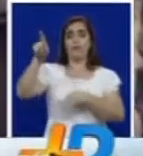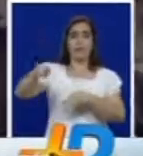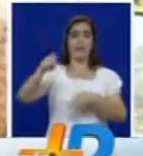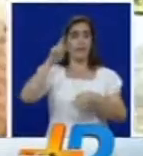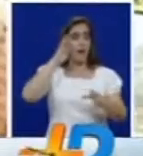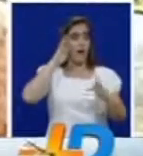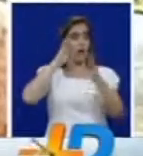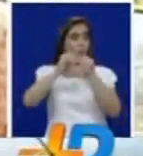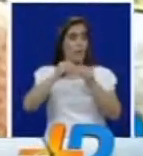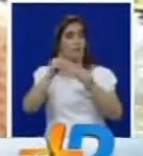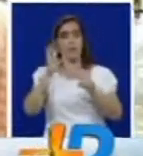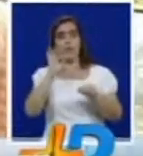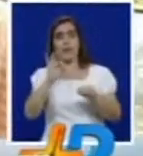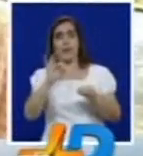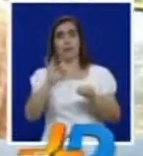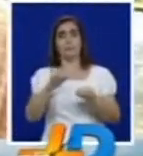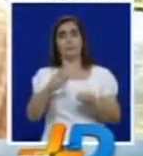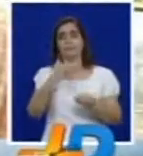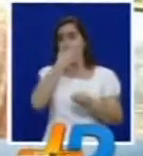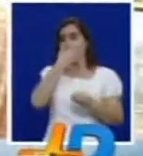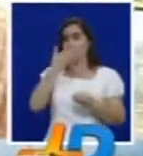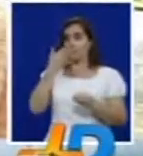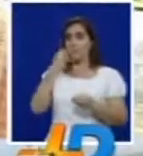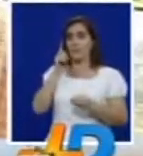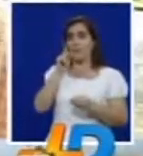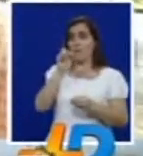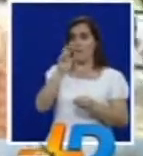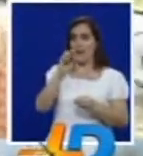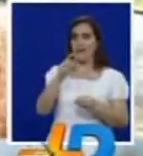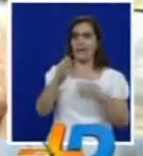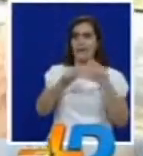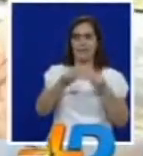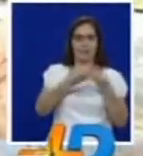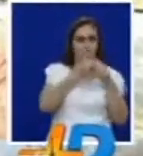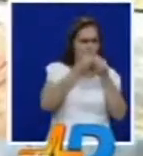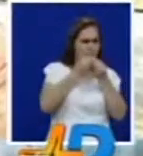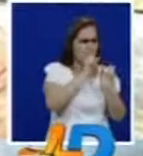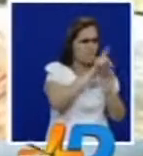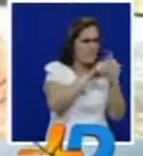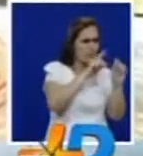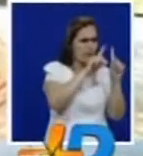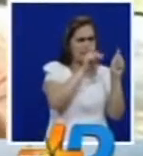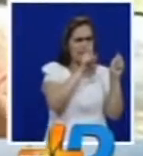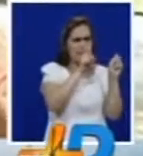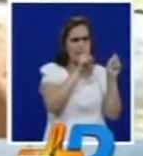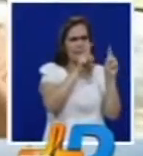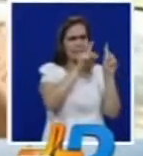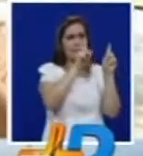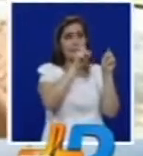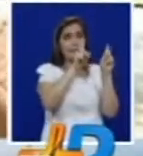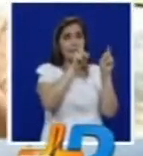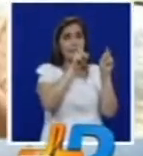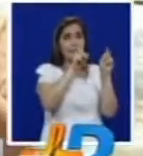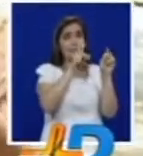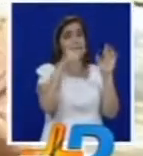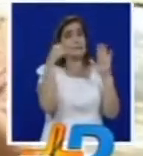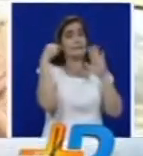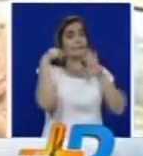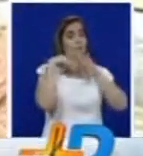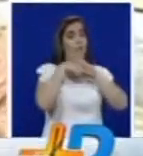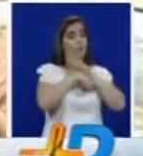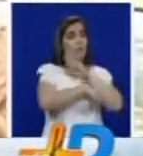en La Habana. La guerrilla de las FARC va a hacer consultas sobre temas de fondo, oiga bien, temas de fondo,